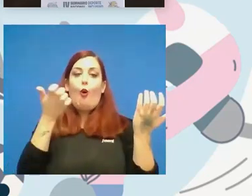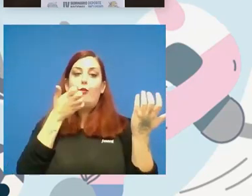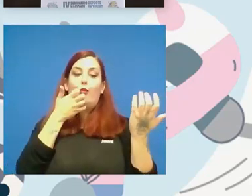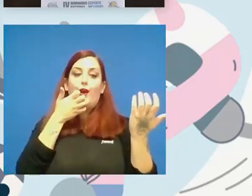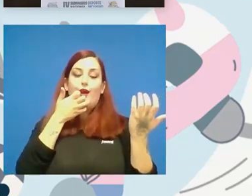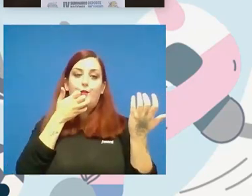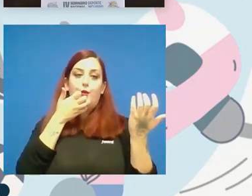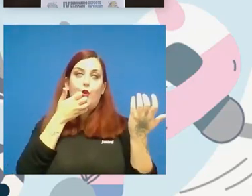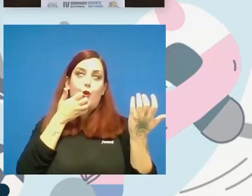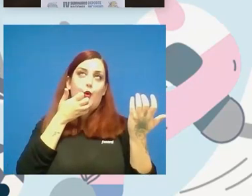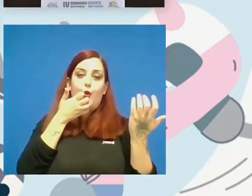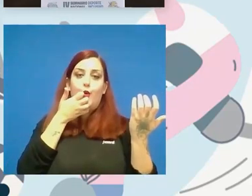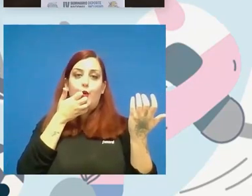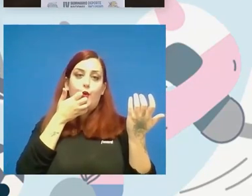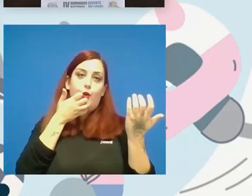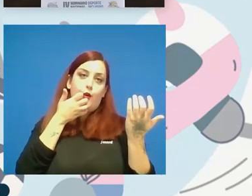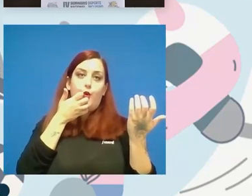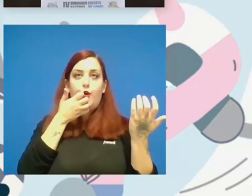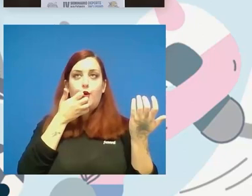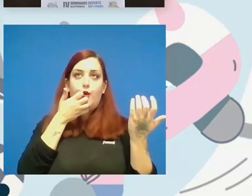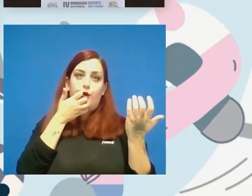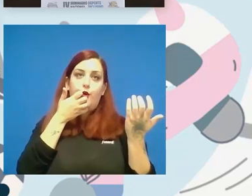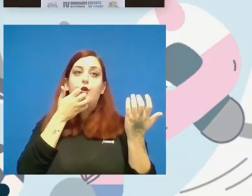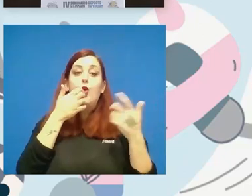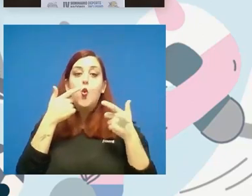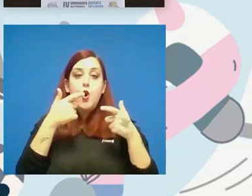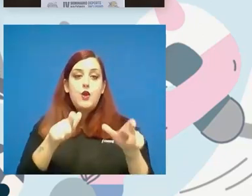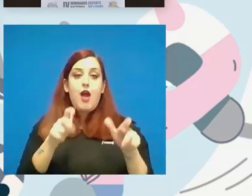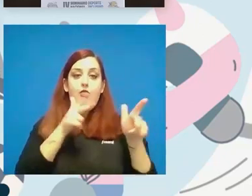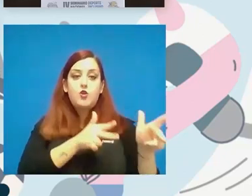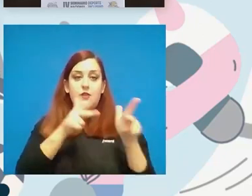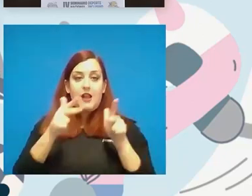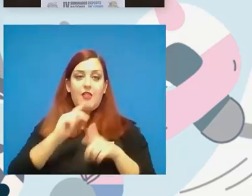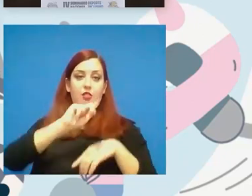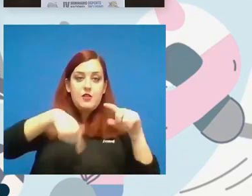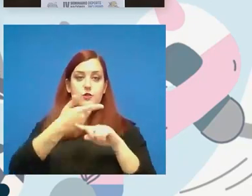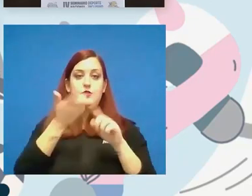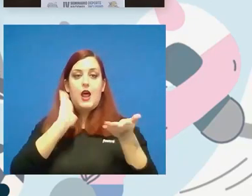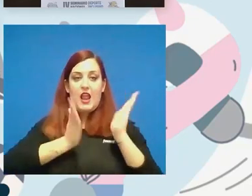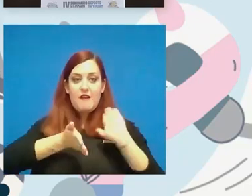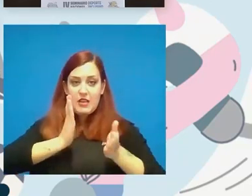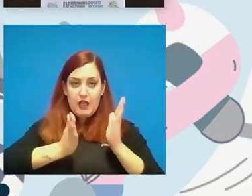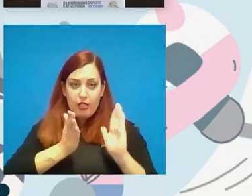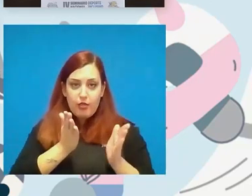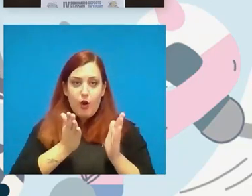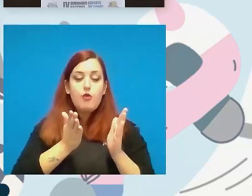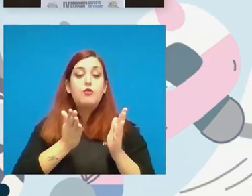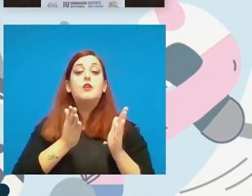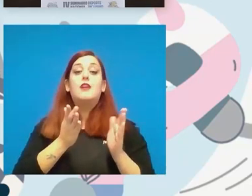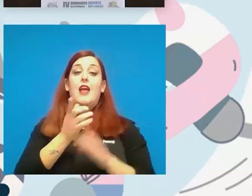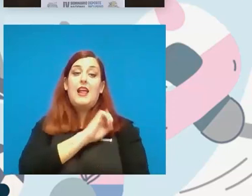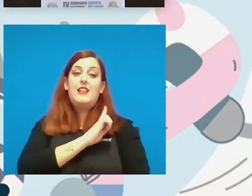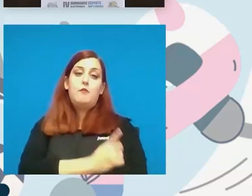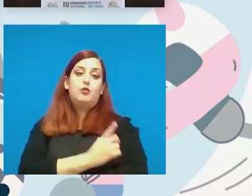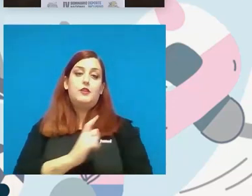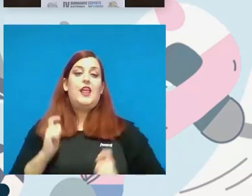en una unidad hospitalaria después de la rehabilitación la herramienta deporte le permite